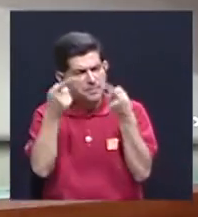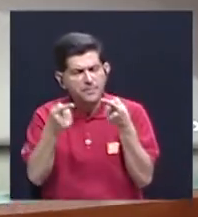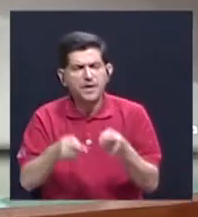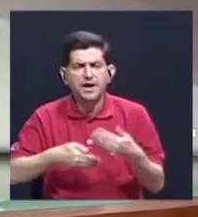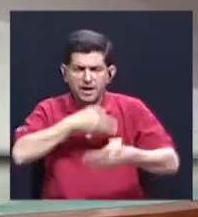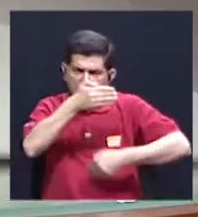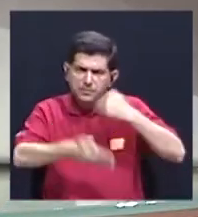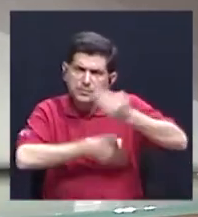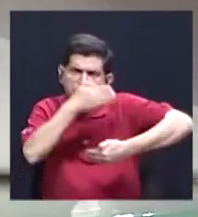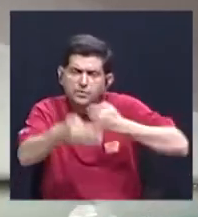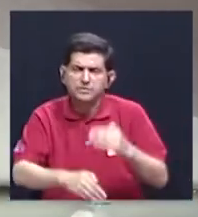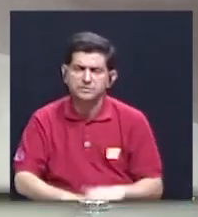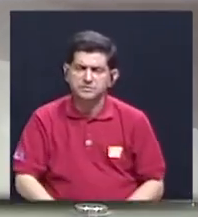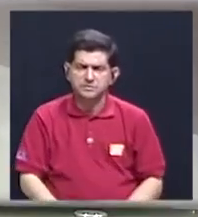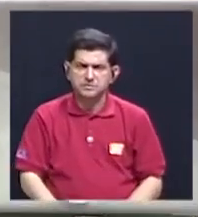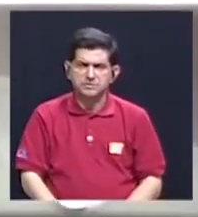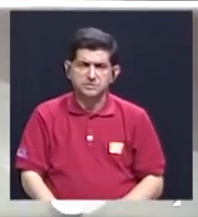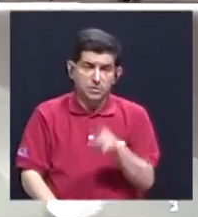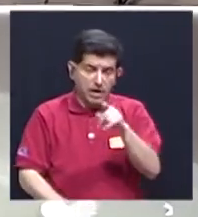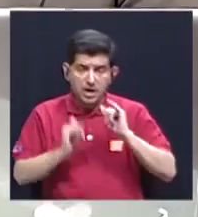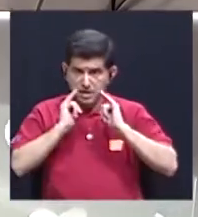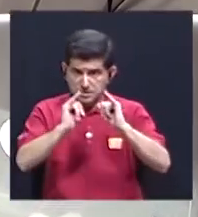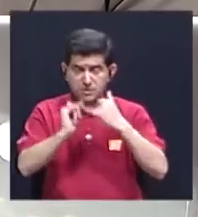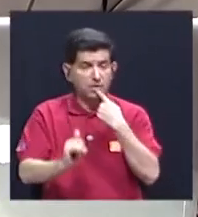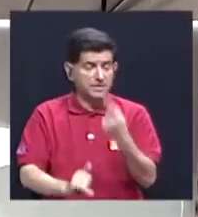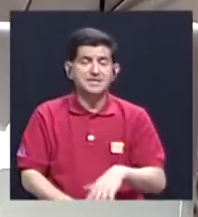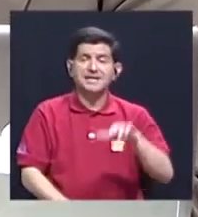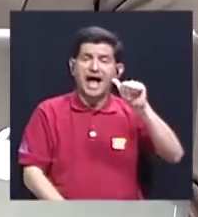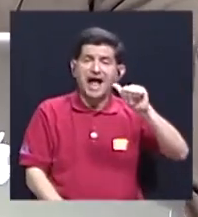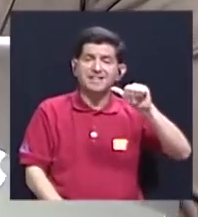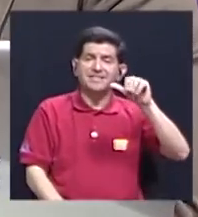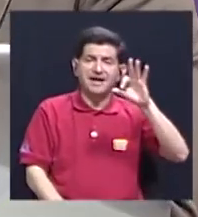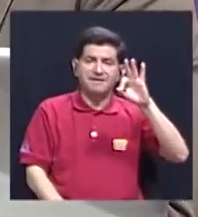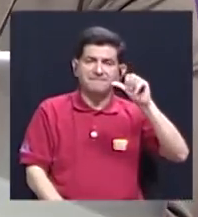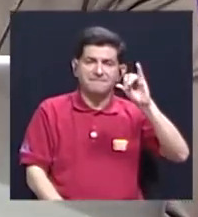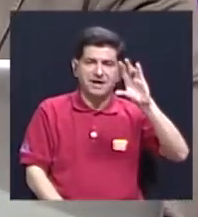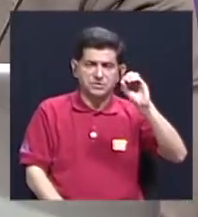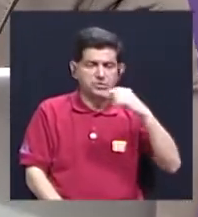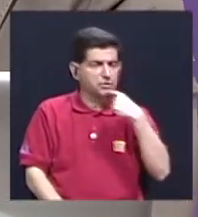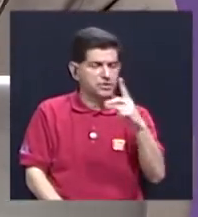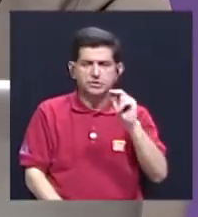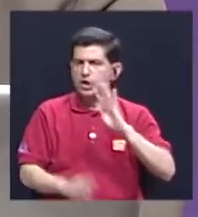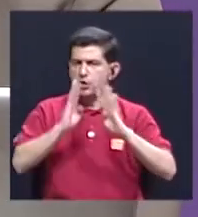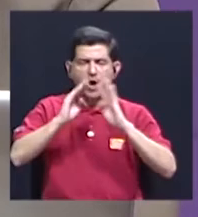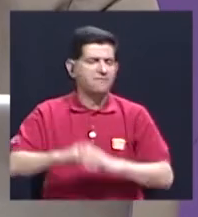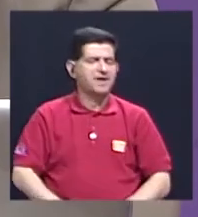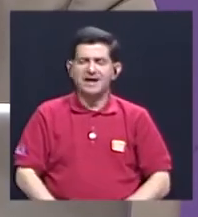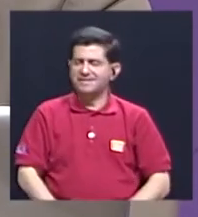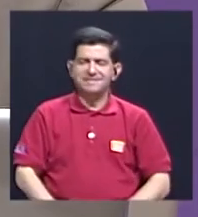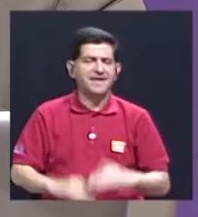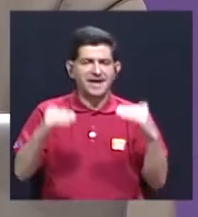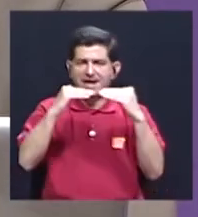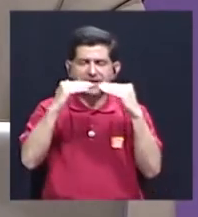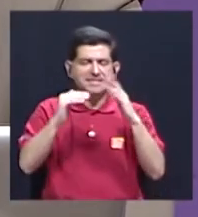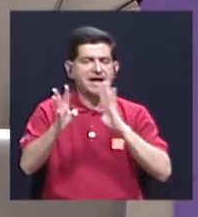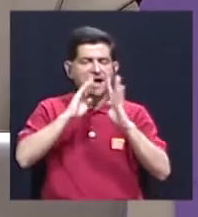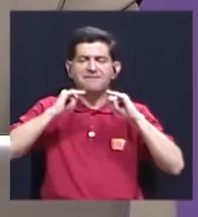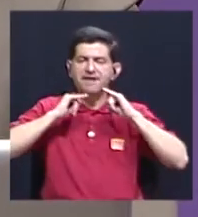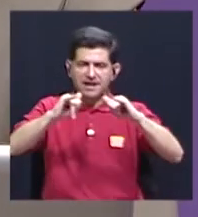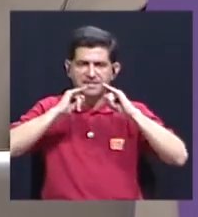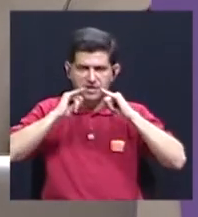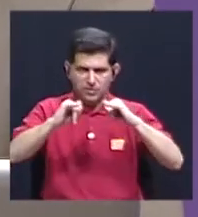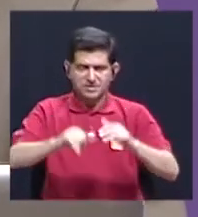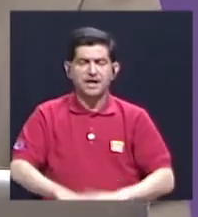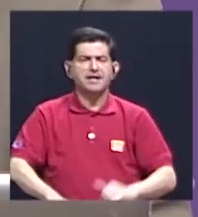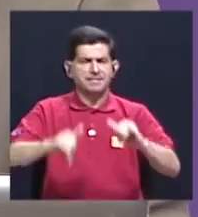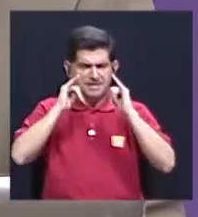ruta donde esa igualdad, que habla Alda Facio, porque Alda Facio nos recuerda que no hablemos de equidad, sino que hablemos de igualdad, que esa